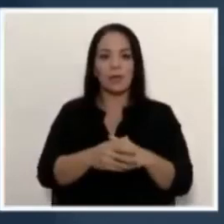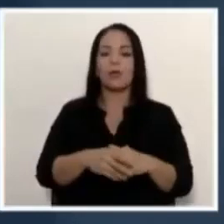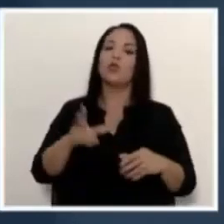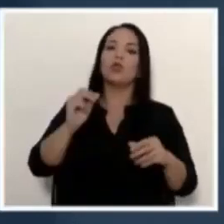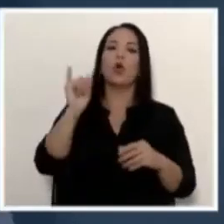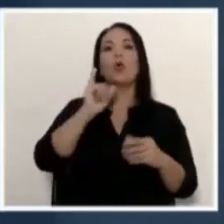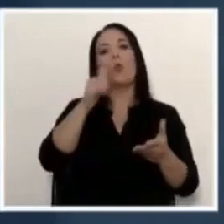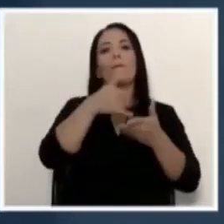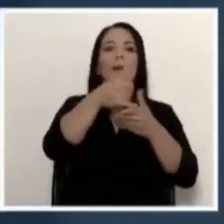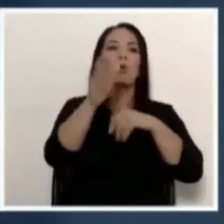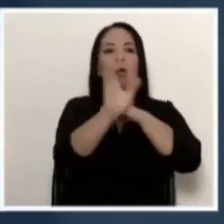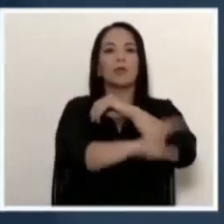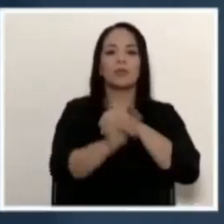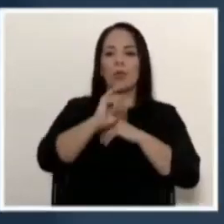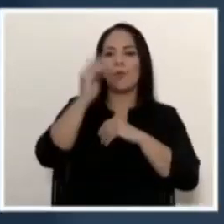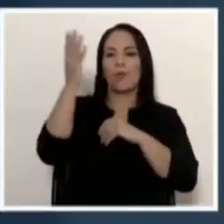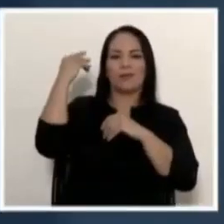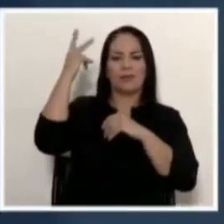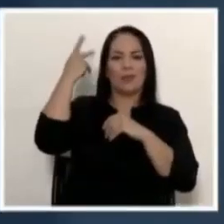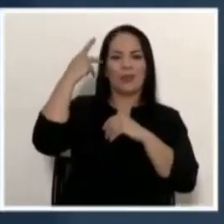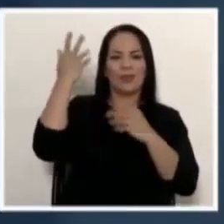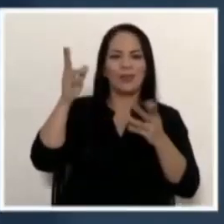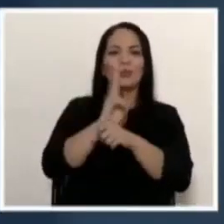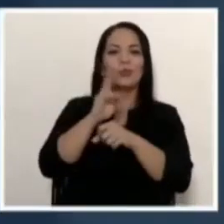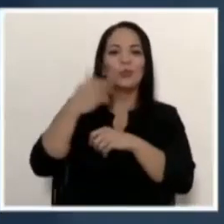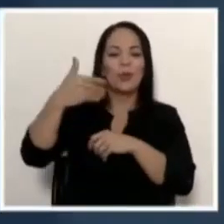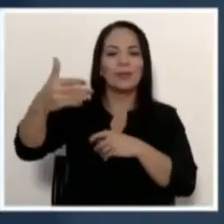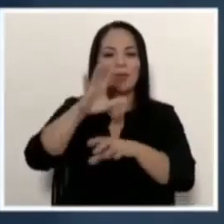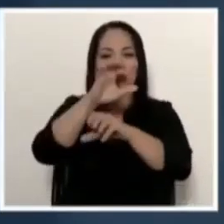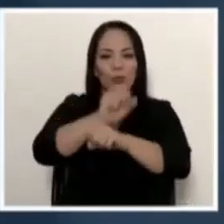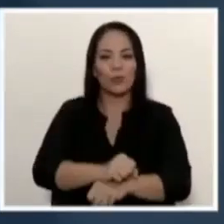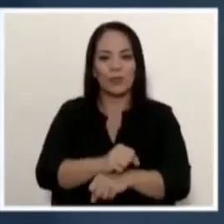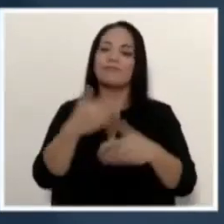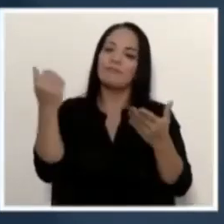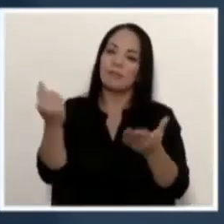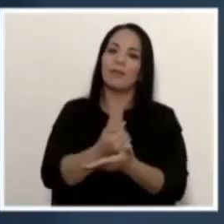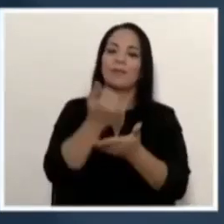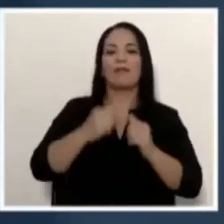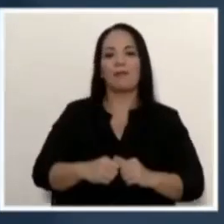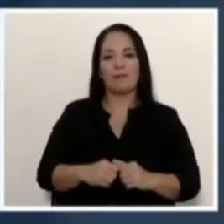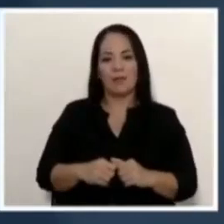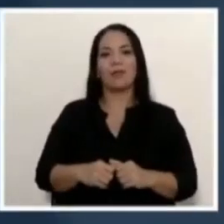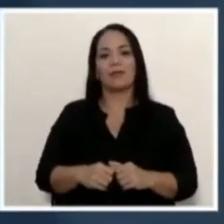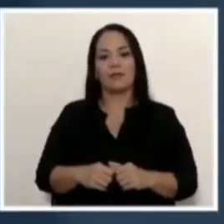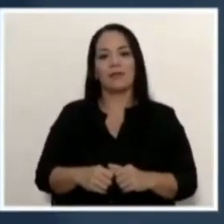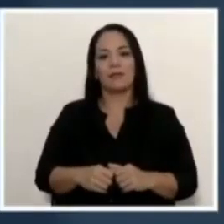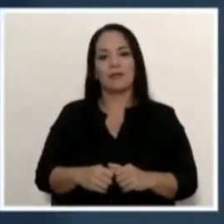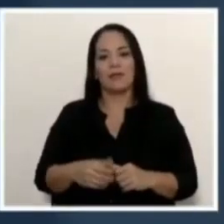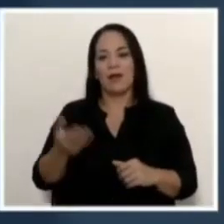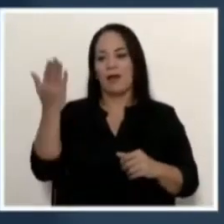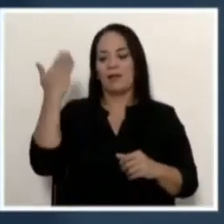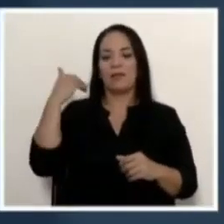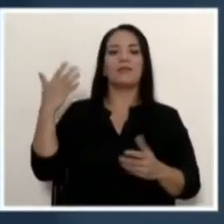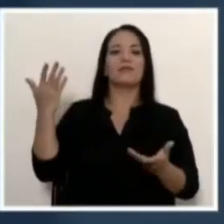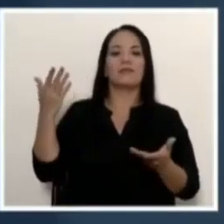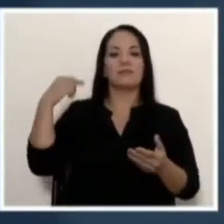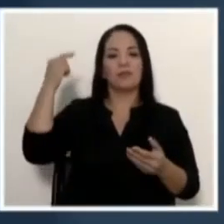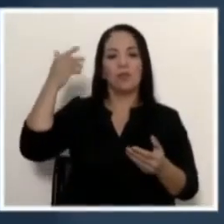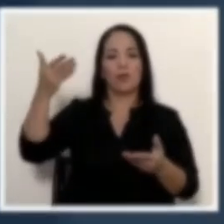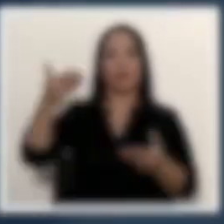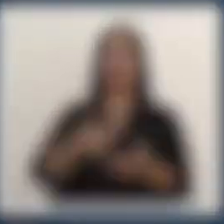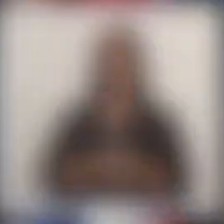un castigo que eran las políticas usuales y que se habían venido acostumbrando, desgraciadamente, en nuestra gestión de gobierno.